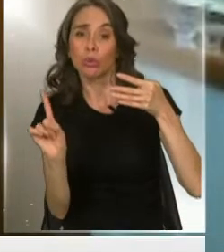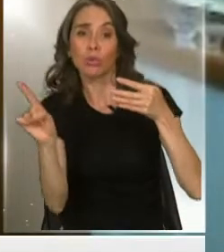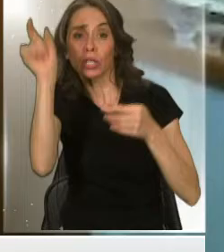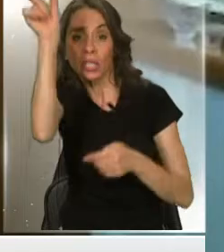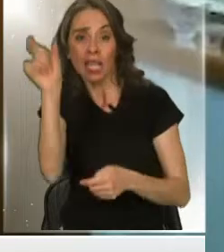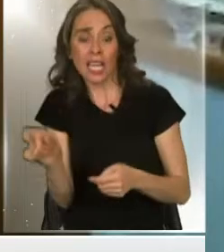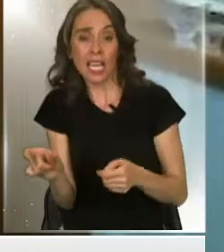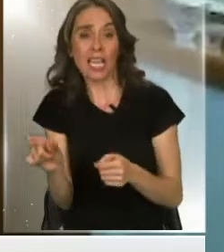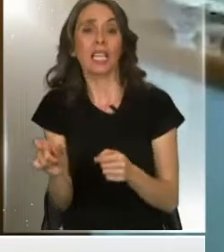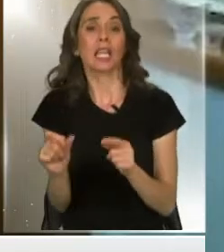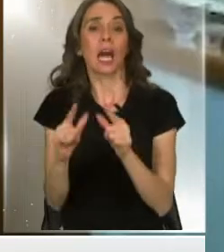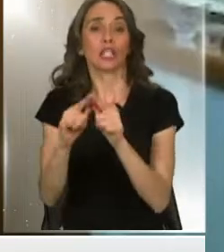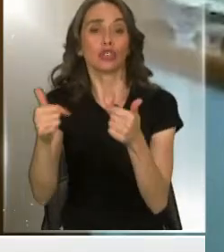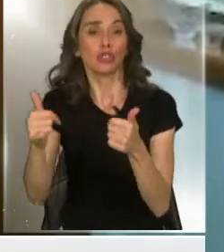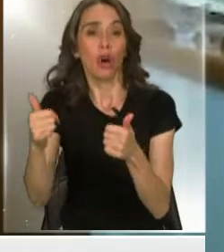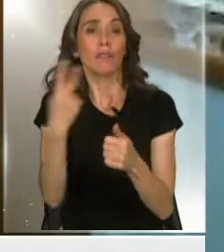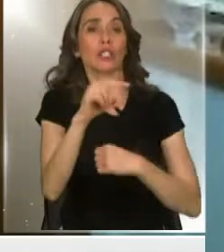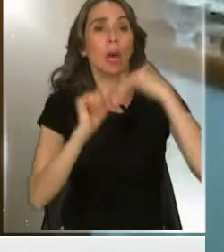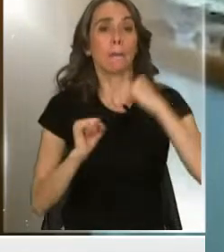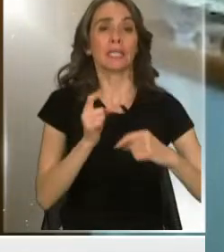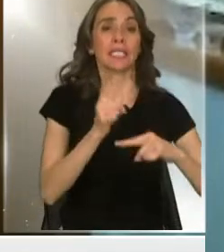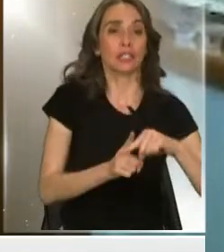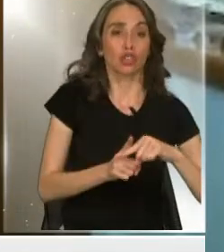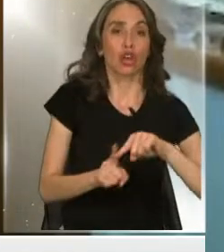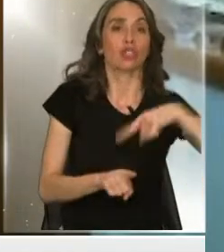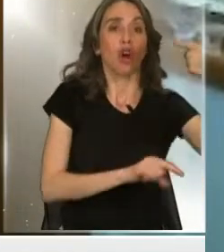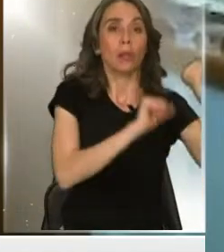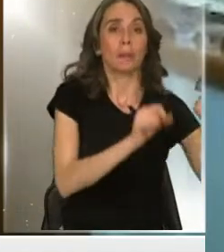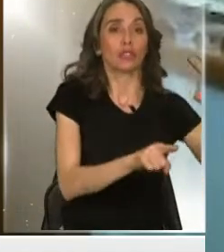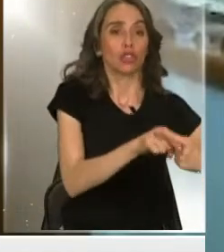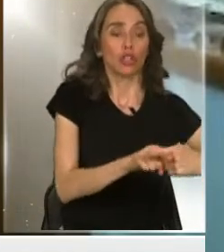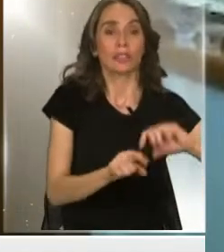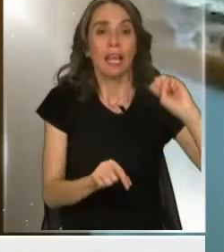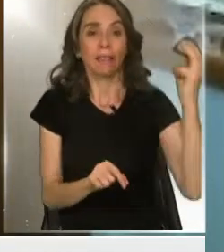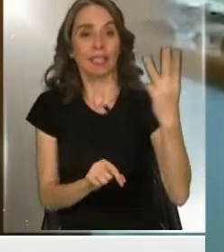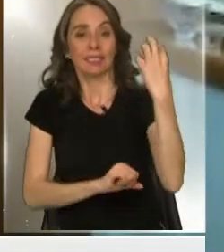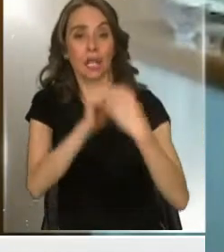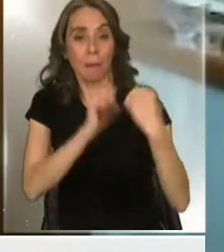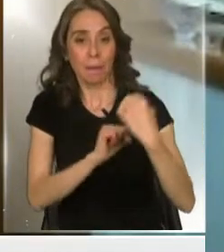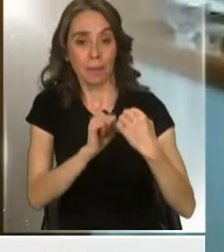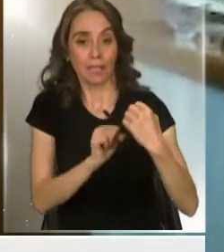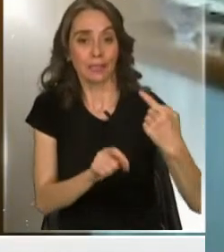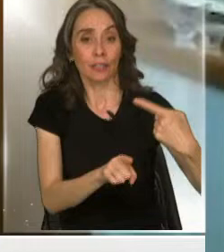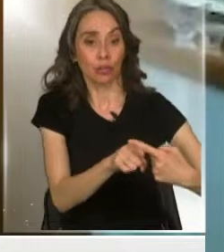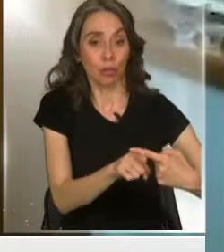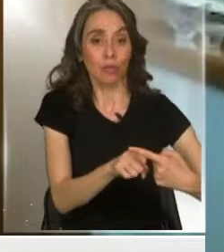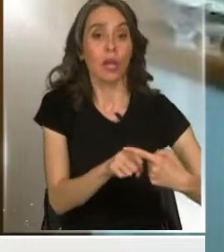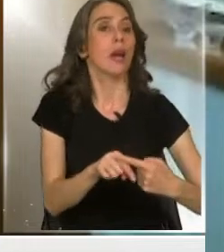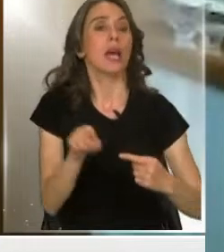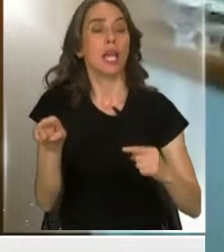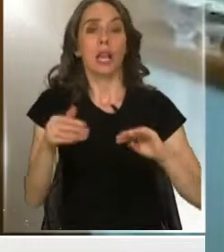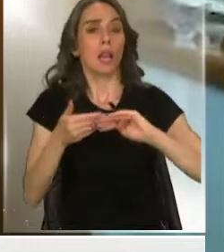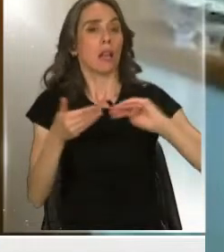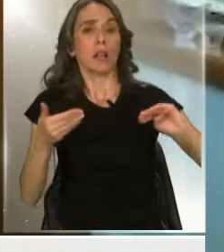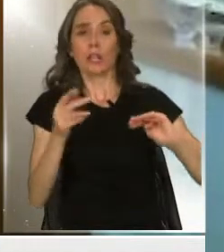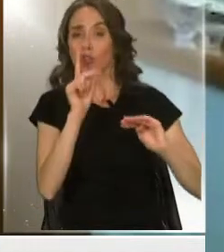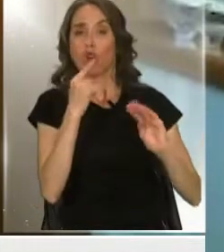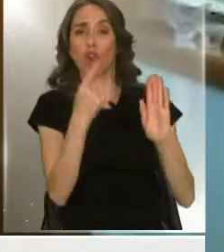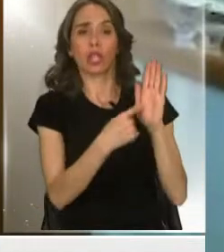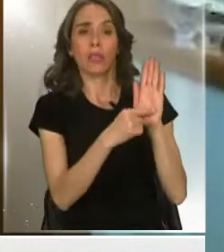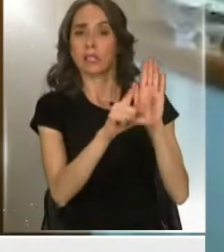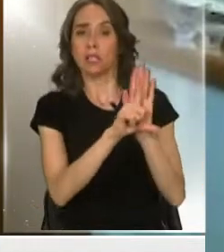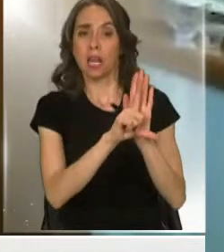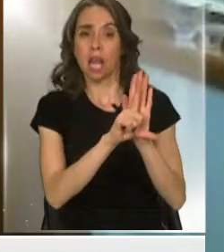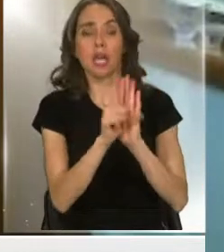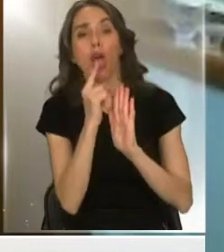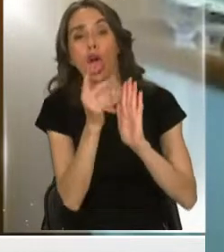este sobrino en esa empresa socia de otra socia de una tercera prestadora efectiva, razón por la cual está fuera de la ley, y no porque sea